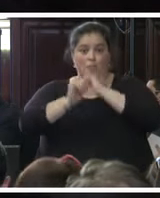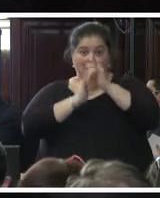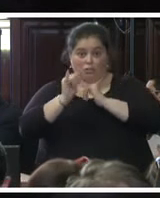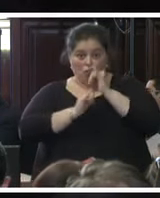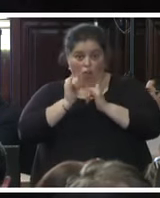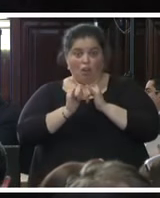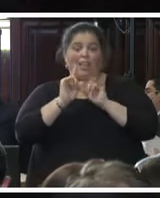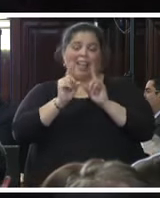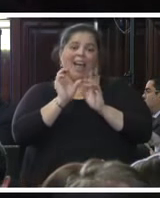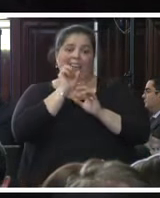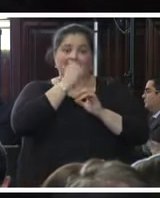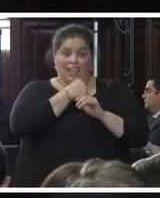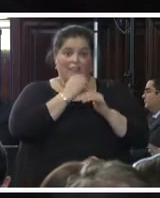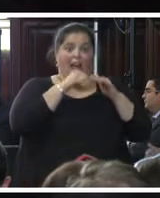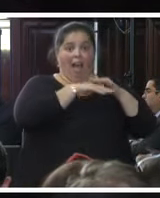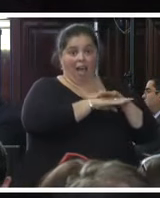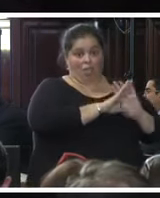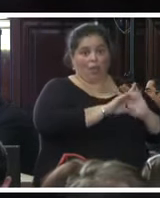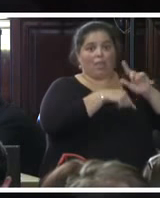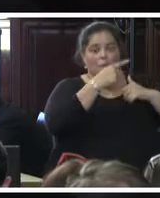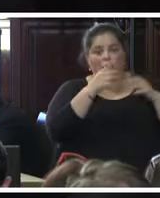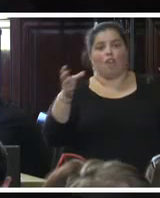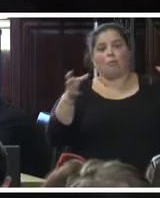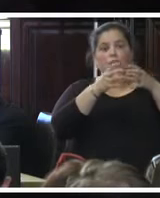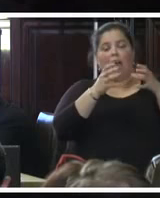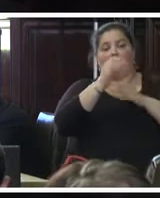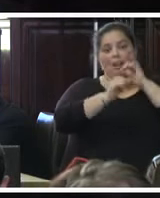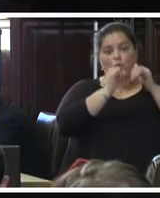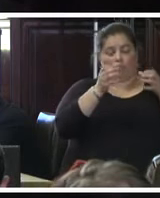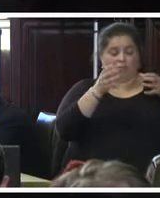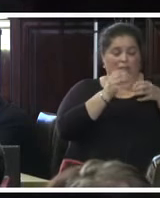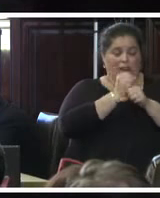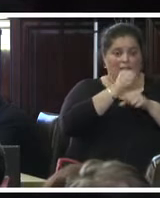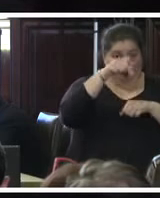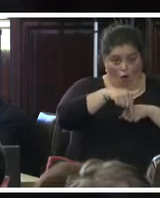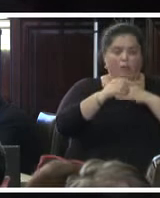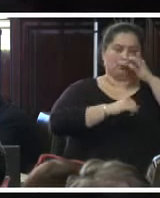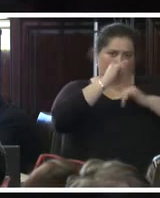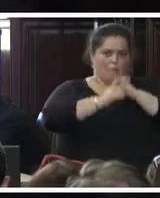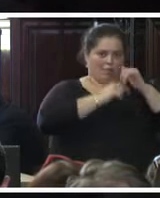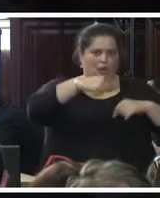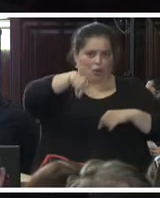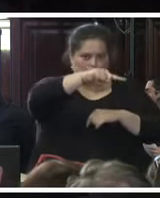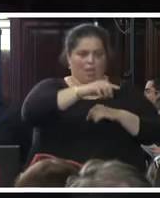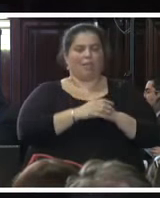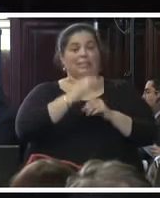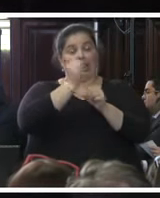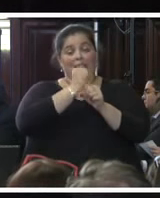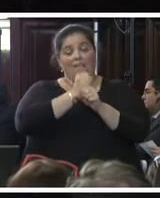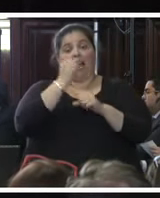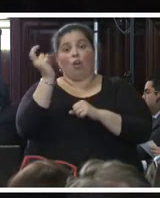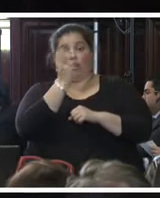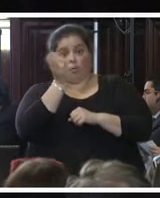lo comentaremos con ustedes en la reunión de trabajo del día de hoy. La labor de búsqueda, que es una tarea